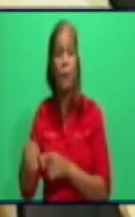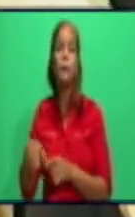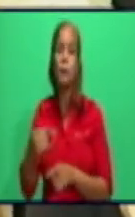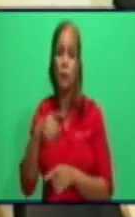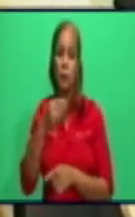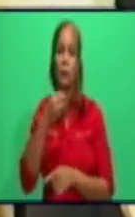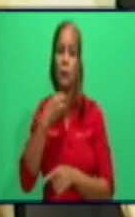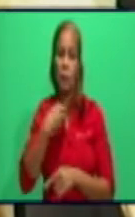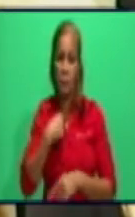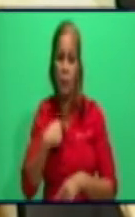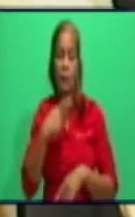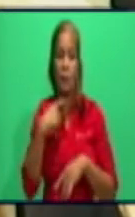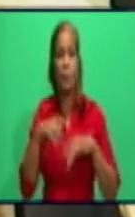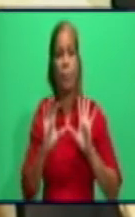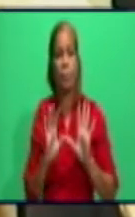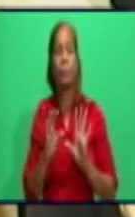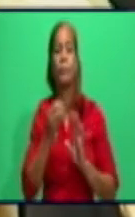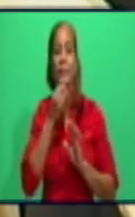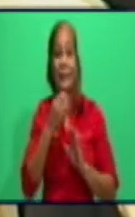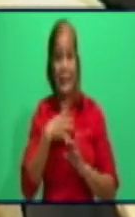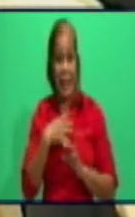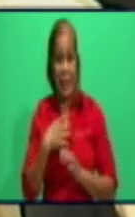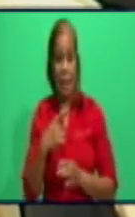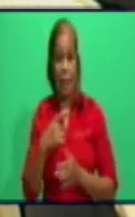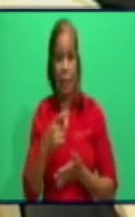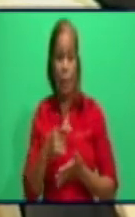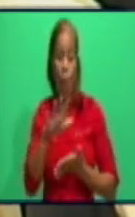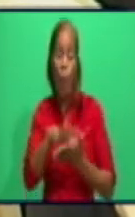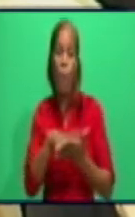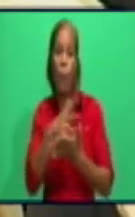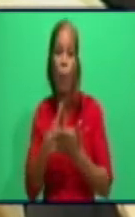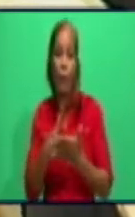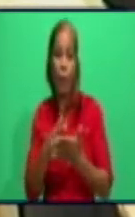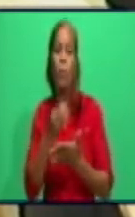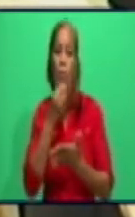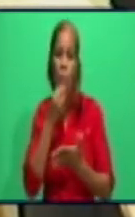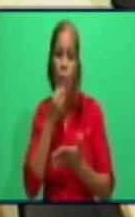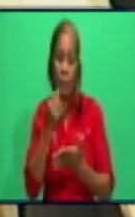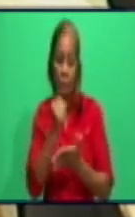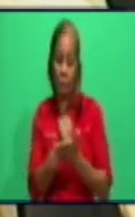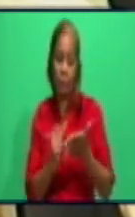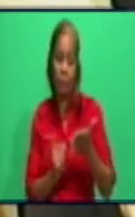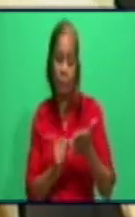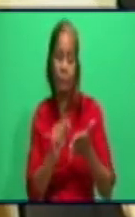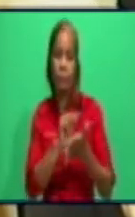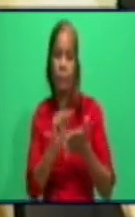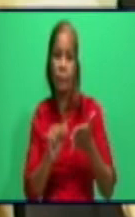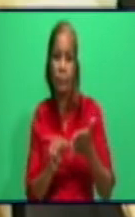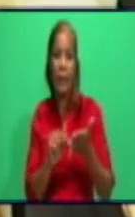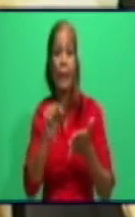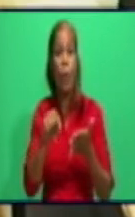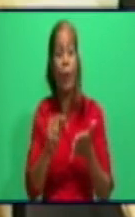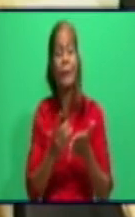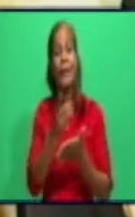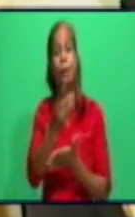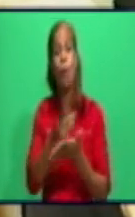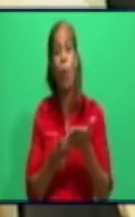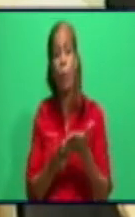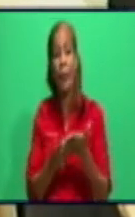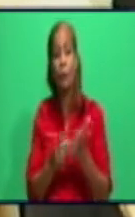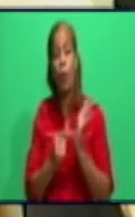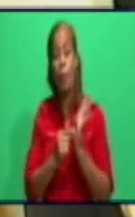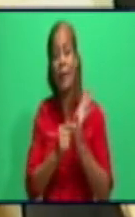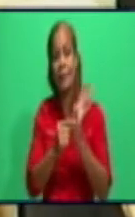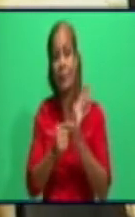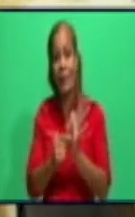que ya se le imprimió, se distribuyó en todas las zonas de defensa, y con este documento, presentándoselo al